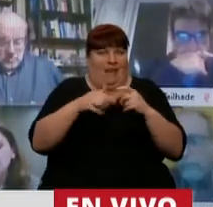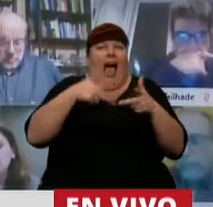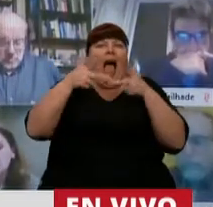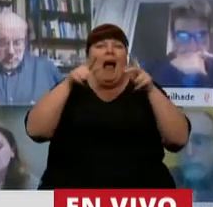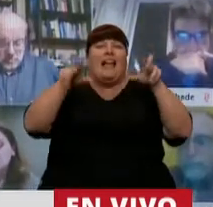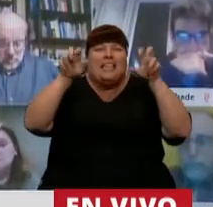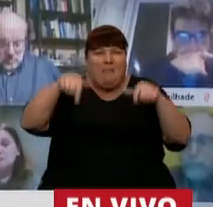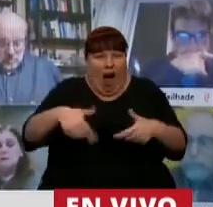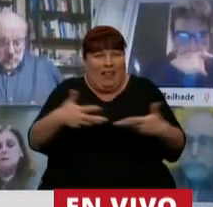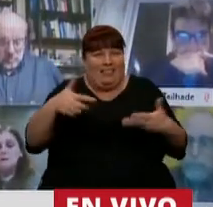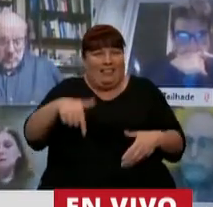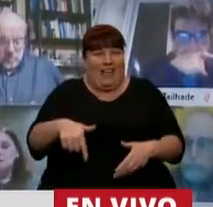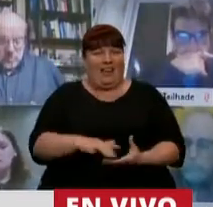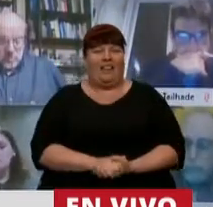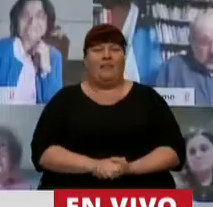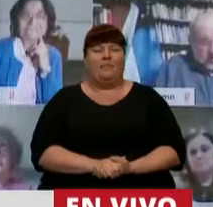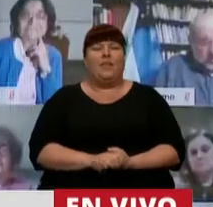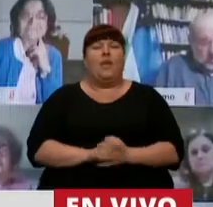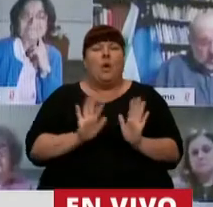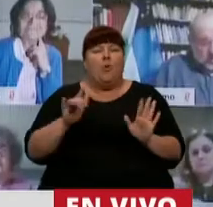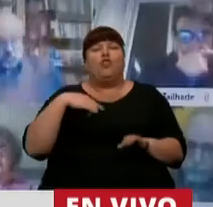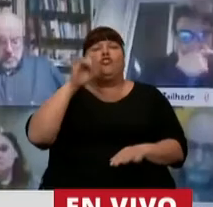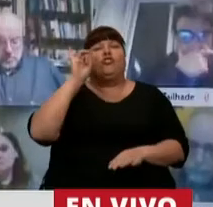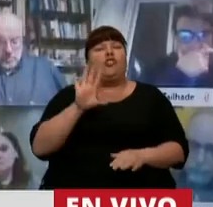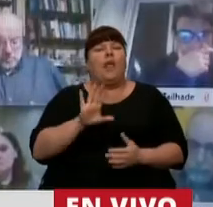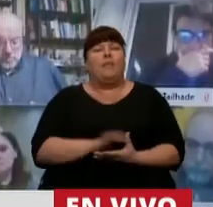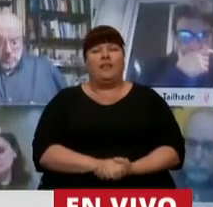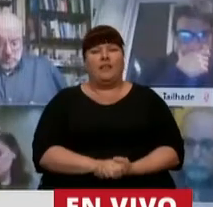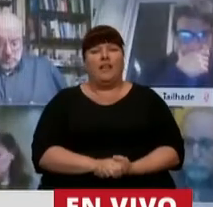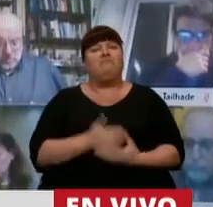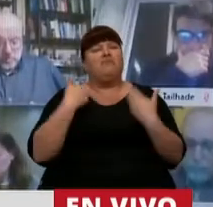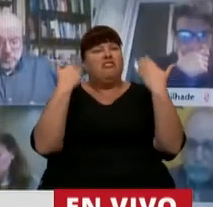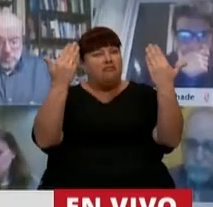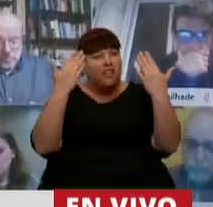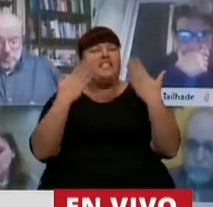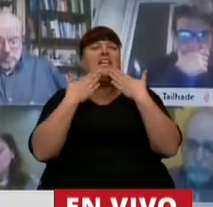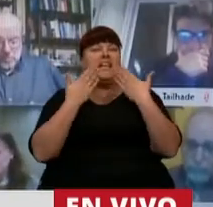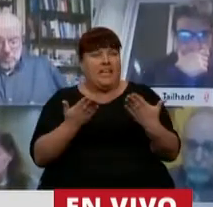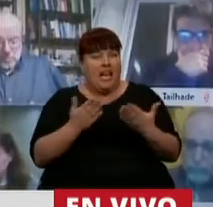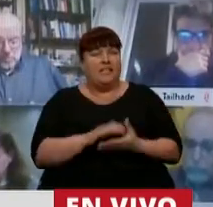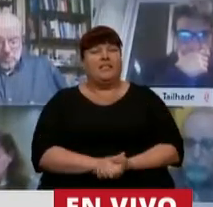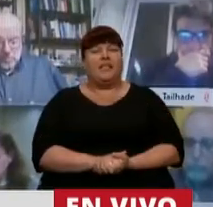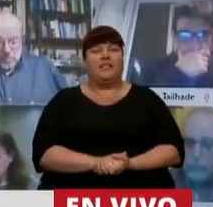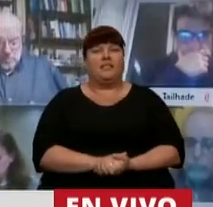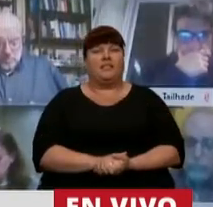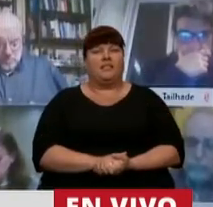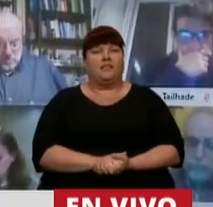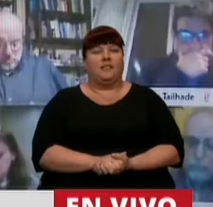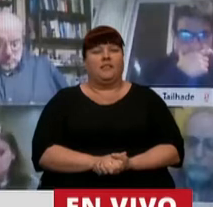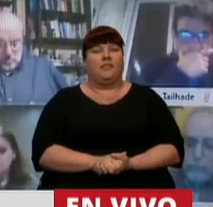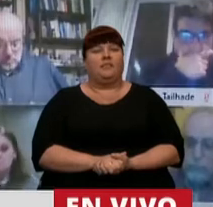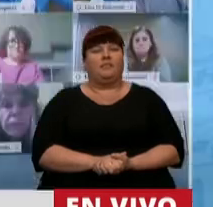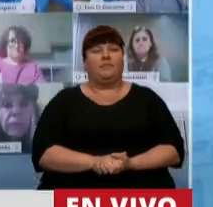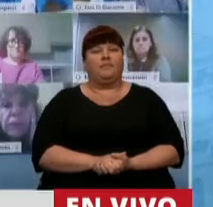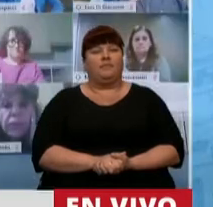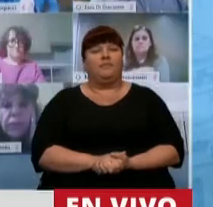a hablar de esto que vamos a empezar a hablar ahora. Yo lo quiero felicitar y agradecerle porque